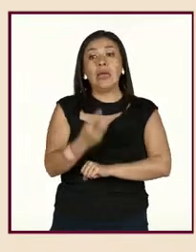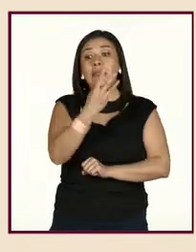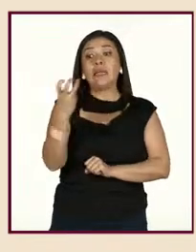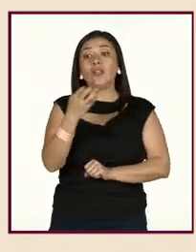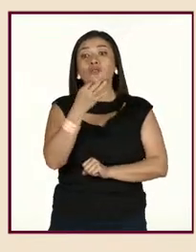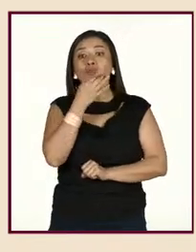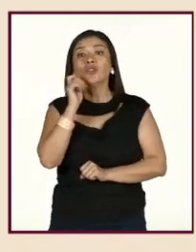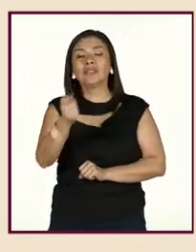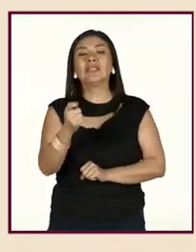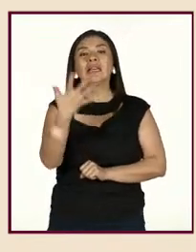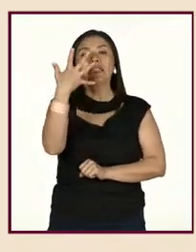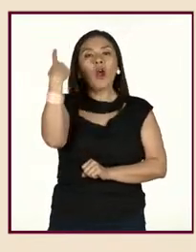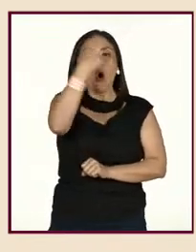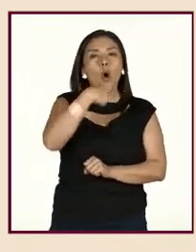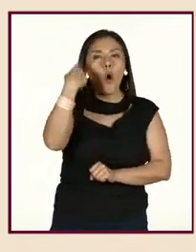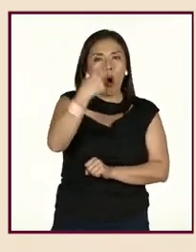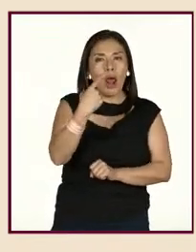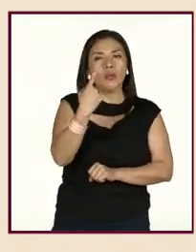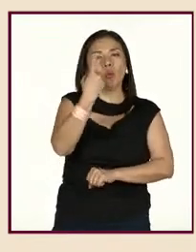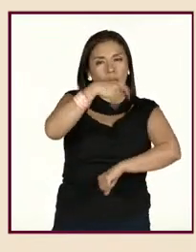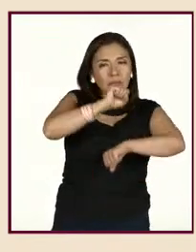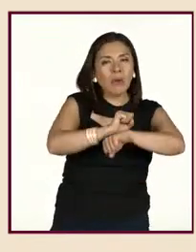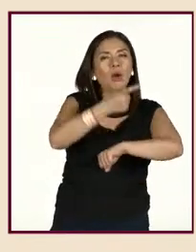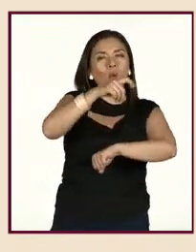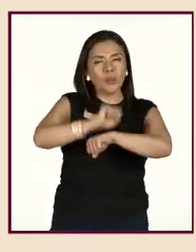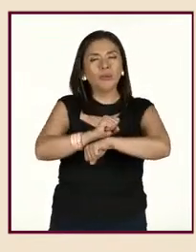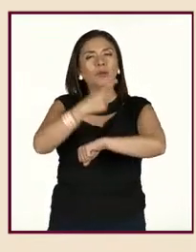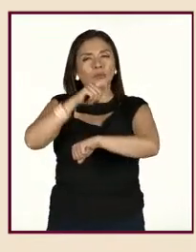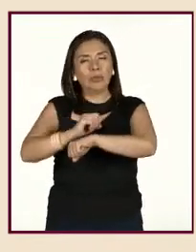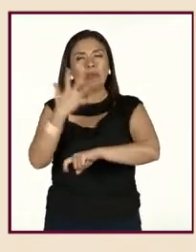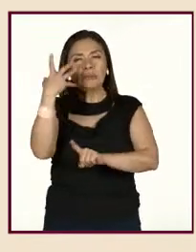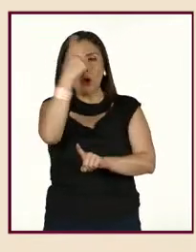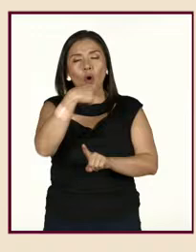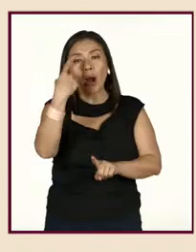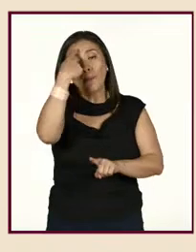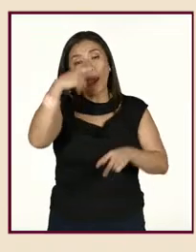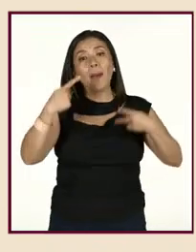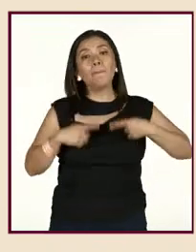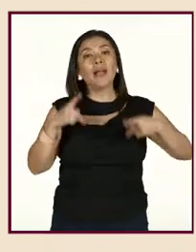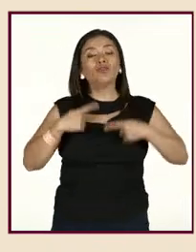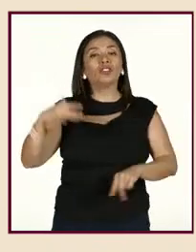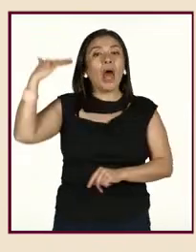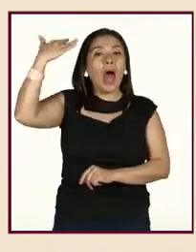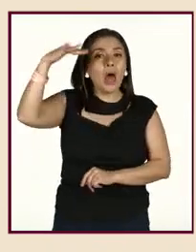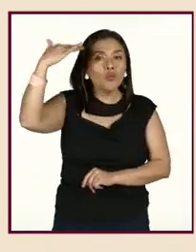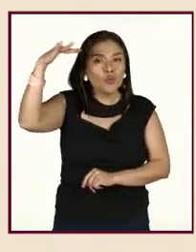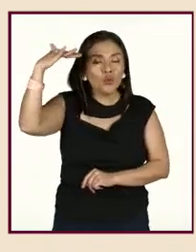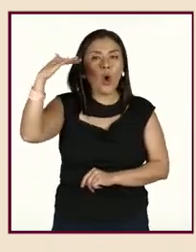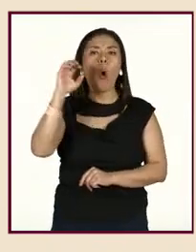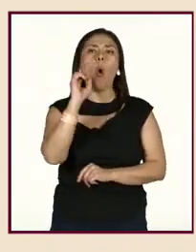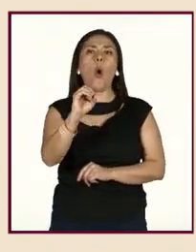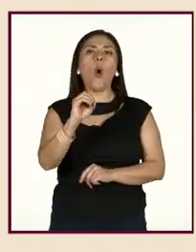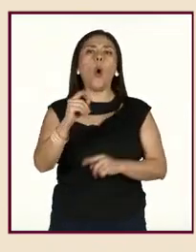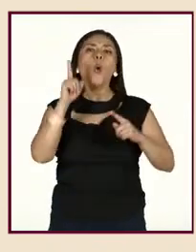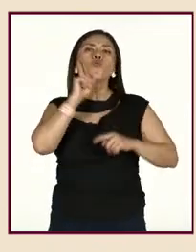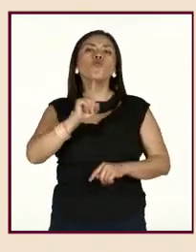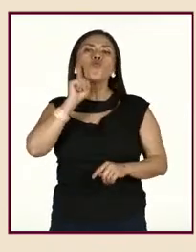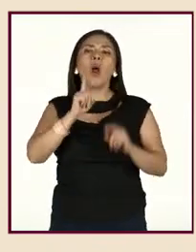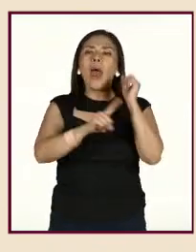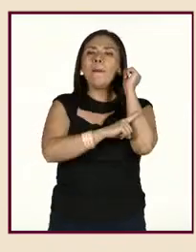semana, o de dos horas y media a cinco horas. Ajá. En personas adultas o personas embarazadas.